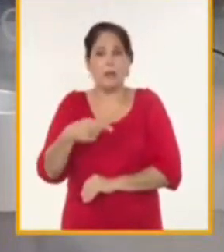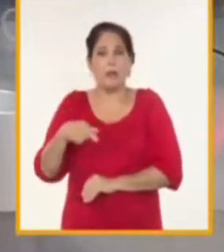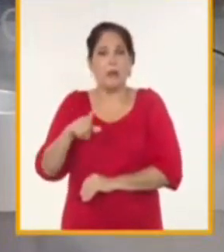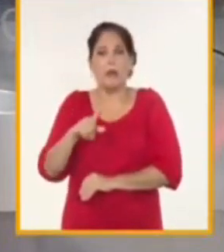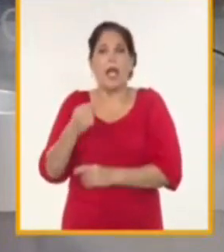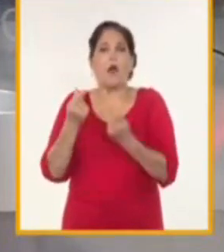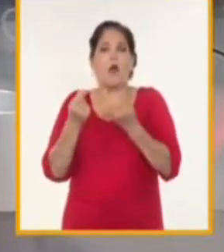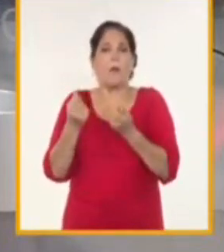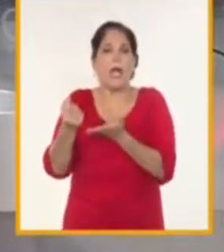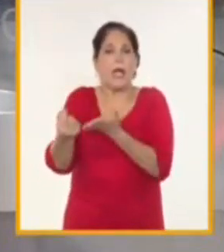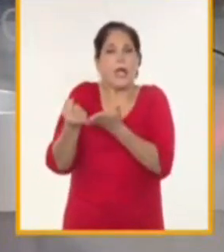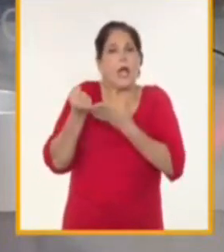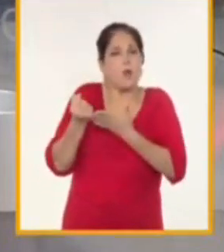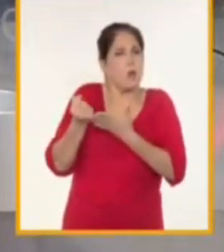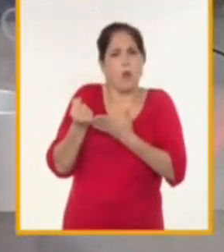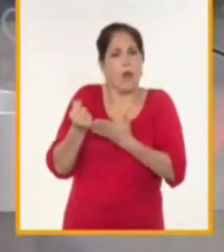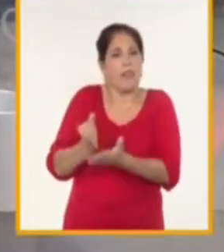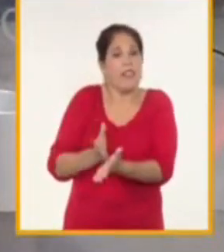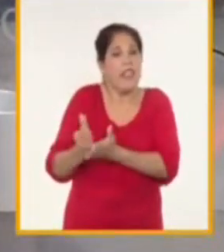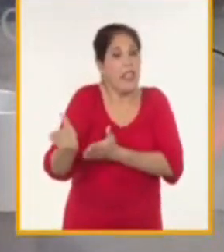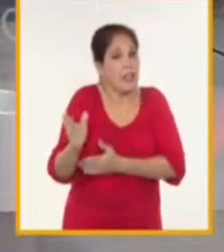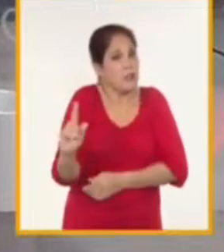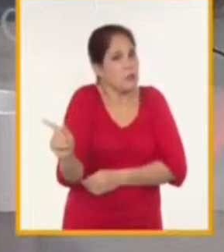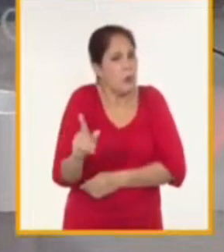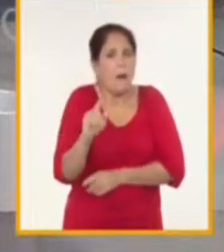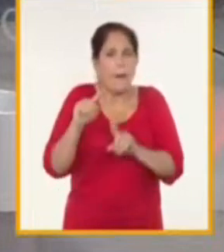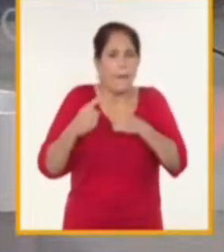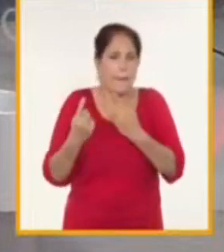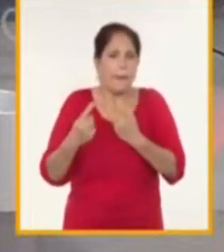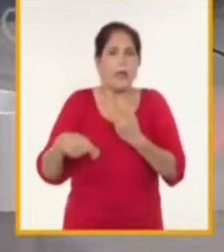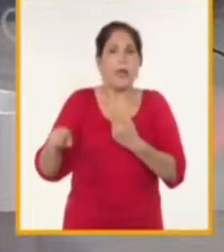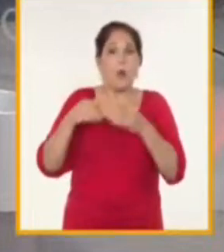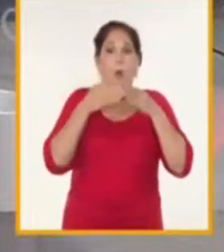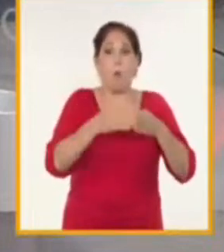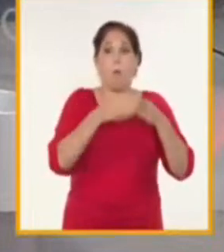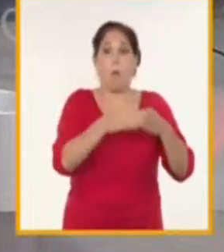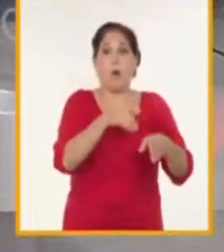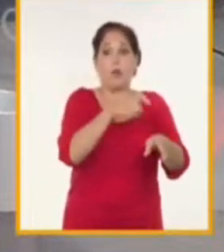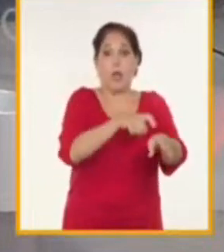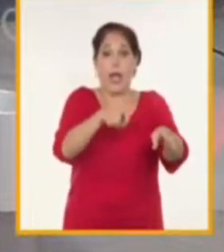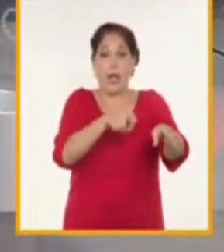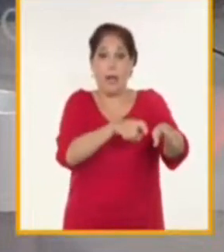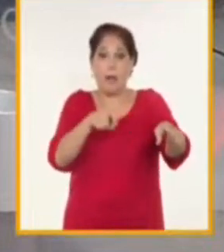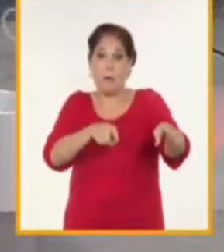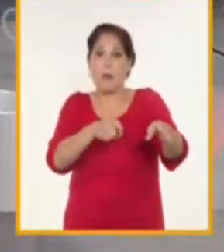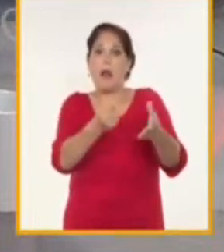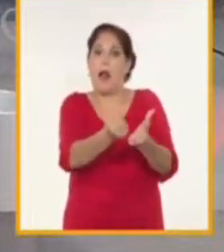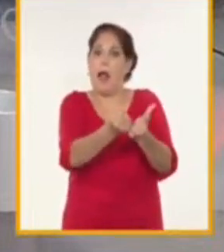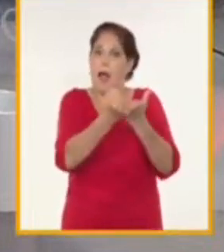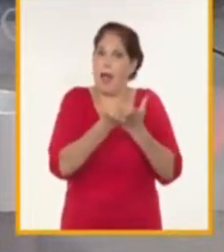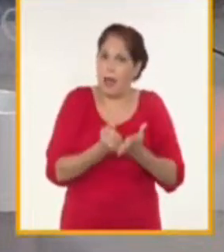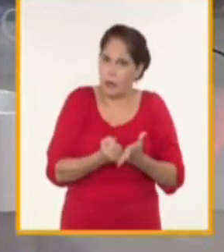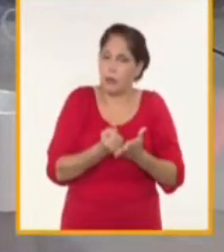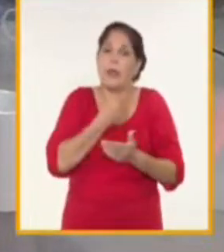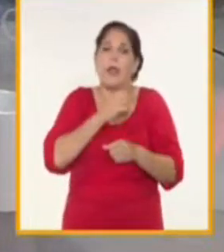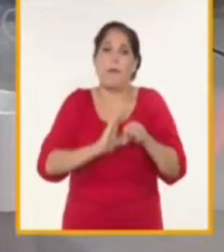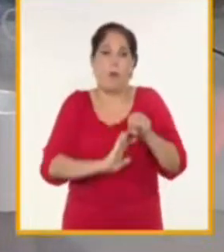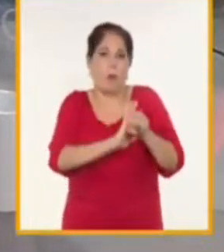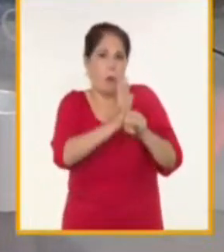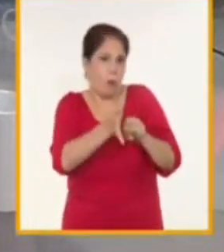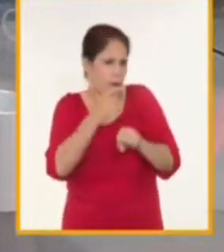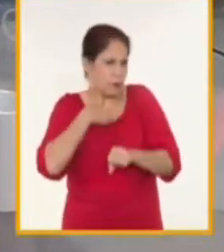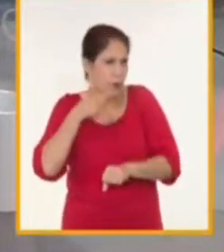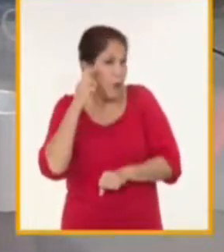directo ha sido el aporte que el puerto que la terminal dio en momentos decisivos cuando la pandemia que